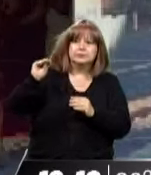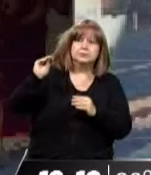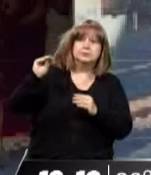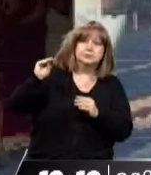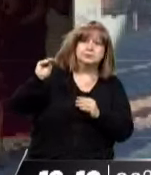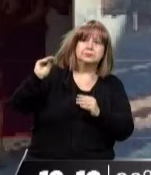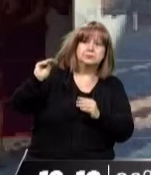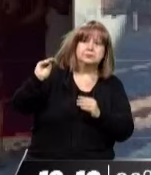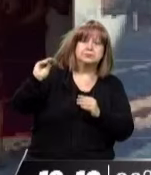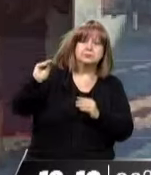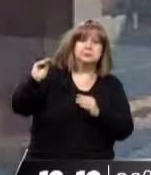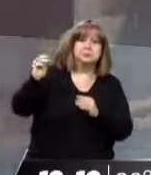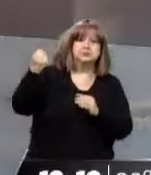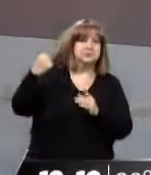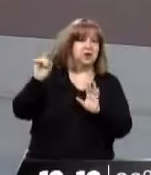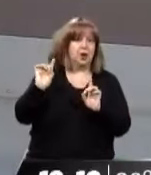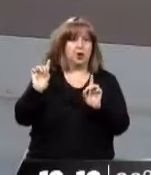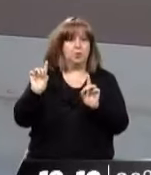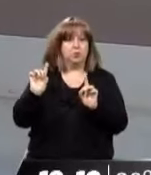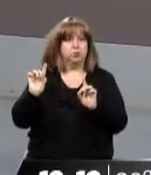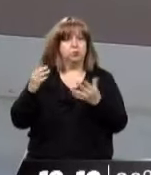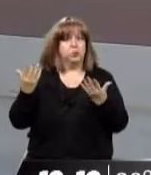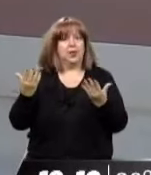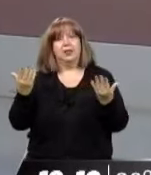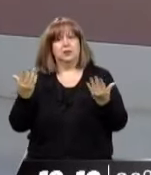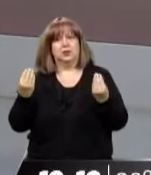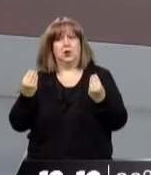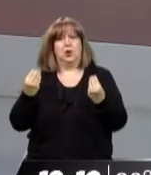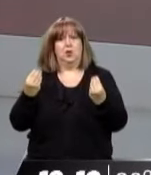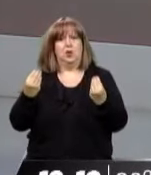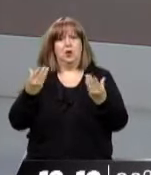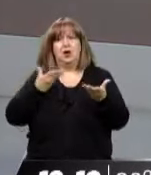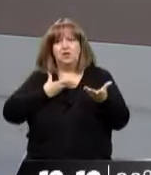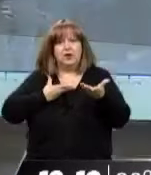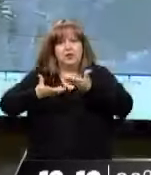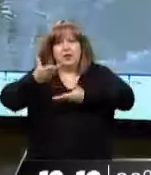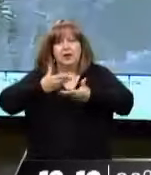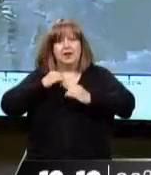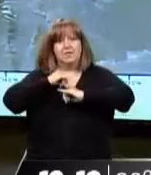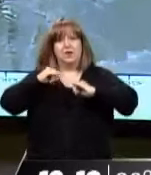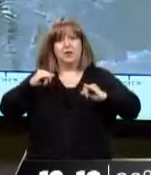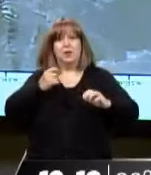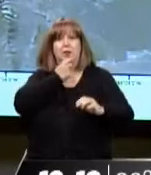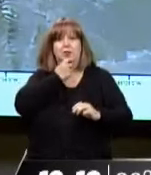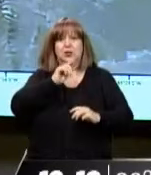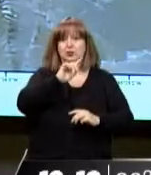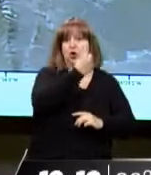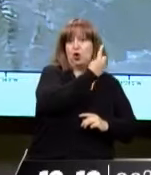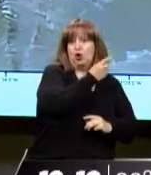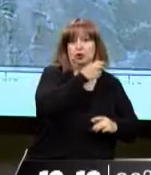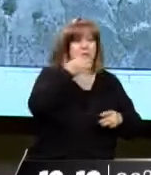pero no pudo. Entonces acá hay un contrapunto, que seguramente va a ser parte de la discusión, en esta